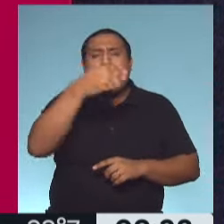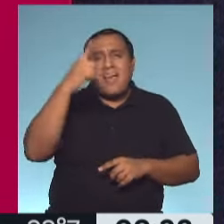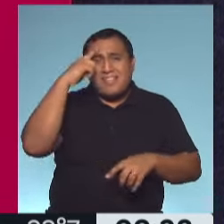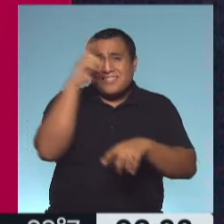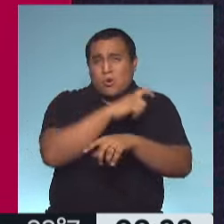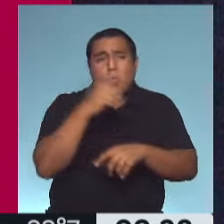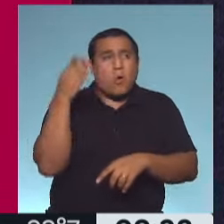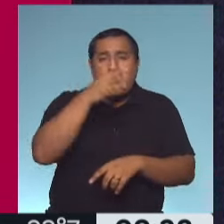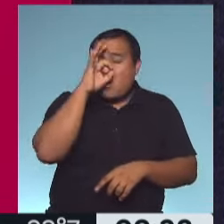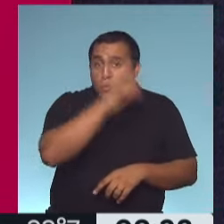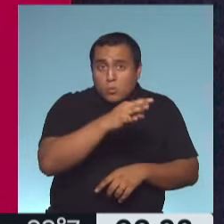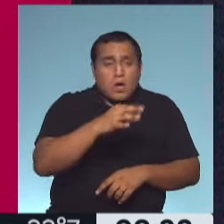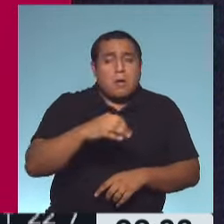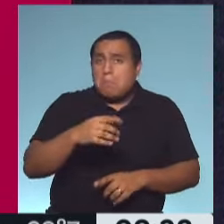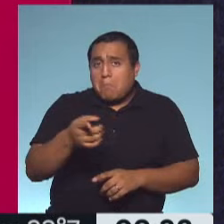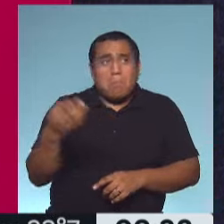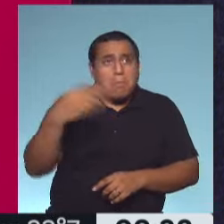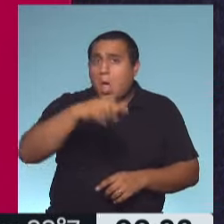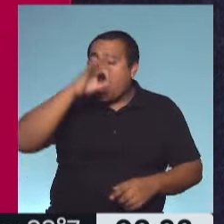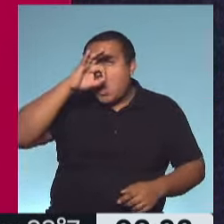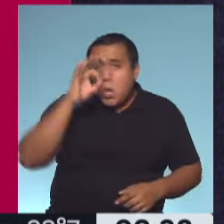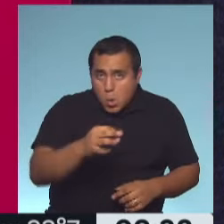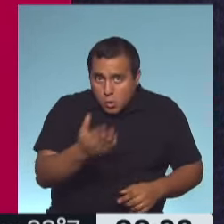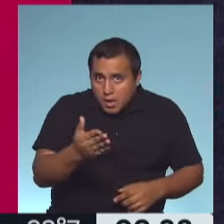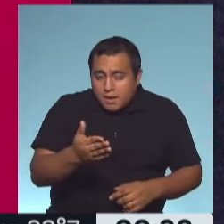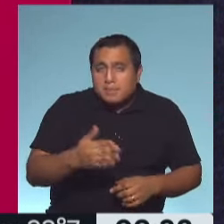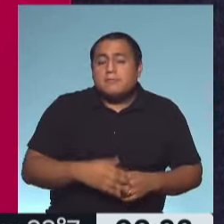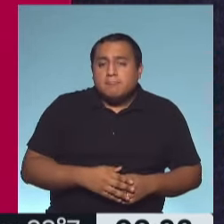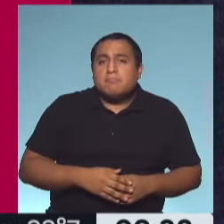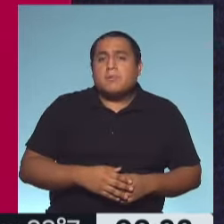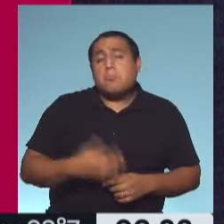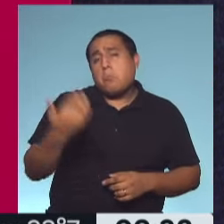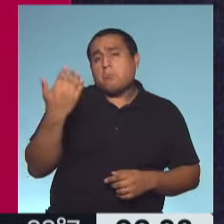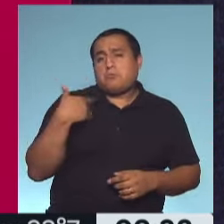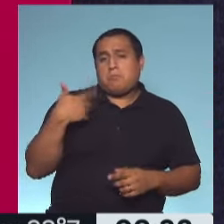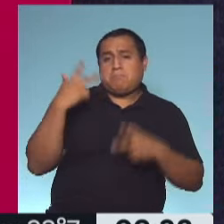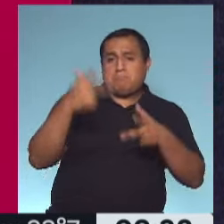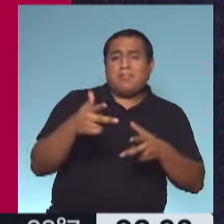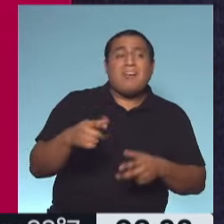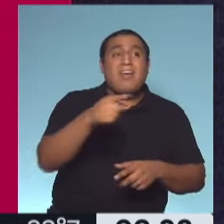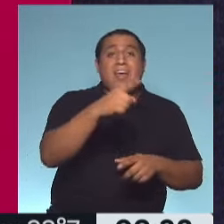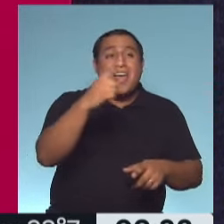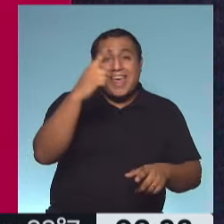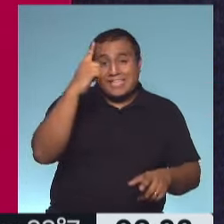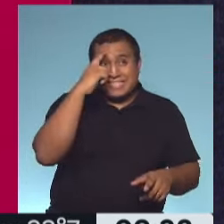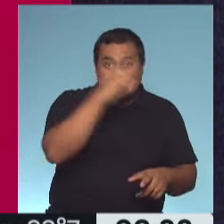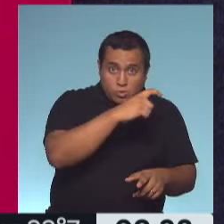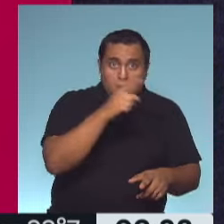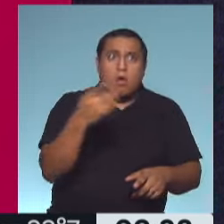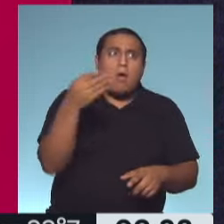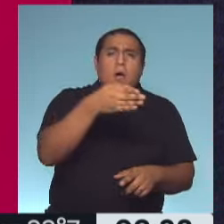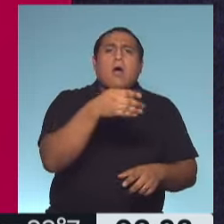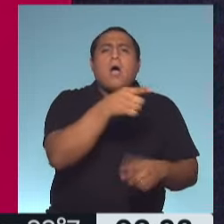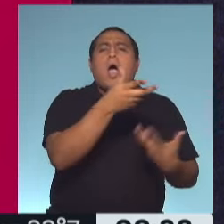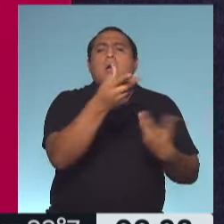nunca tuvieron que recurrir a la asistencia psicológica, lo que les puedo decir es que la terapia es un cuidadoso espacio